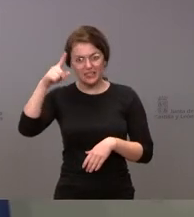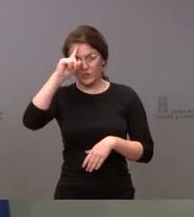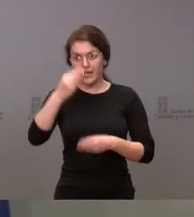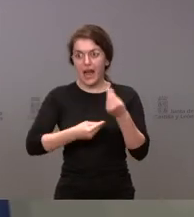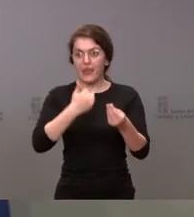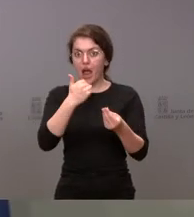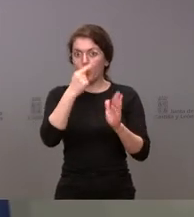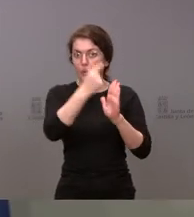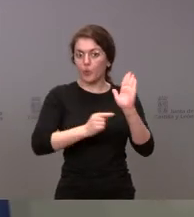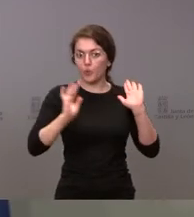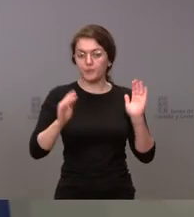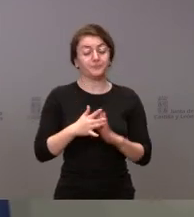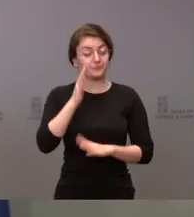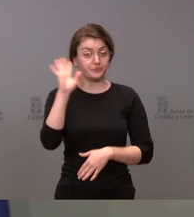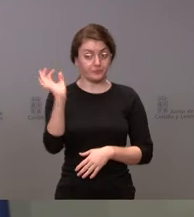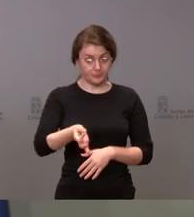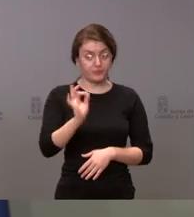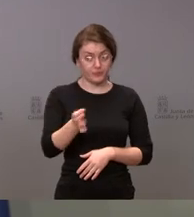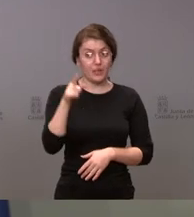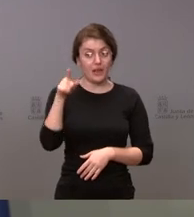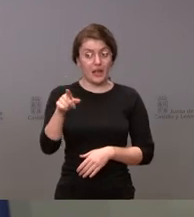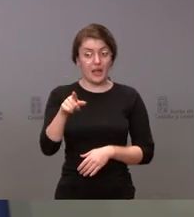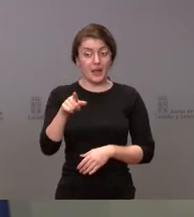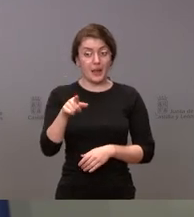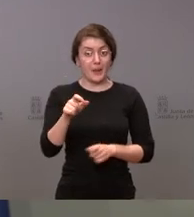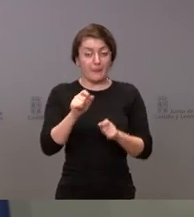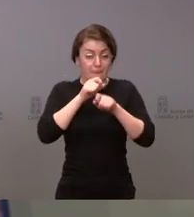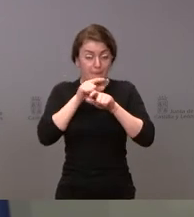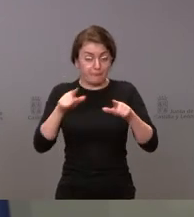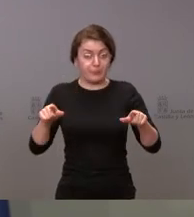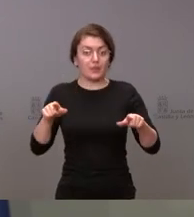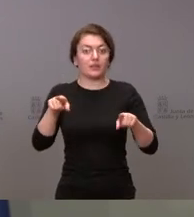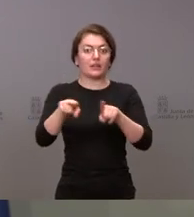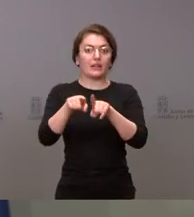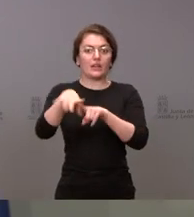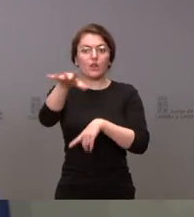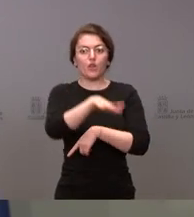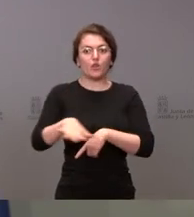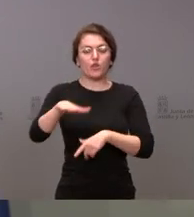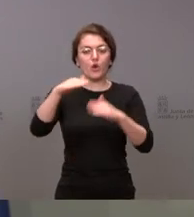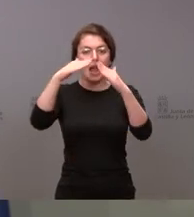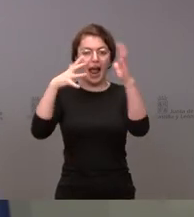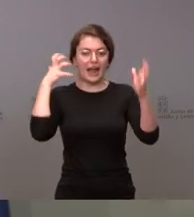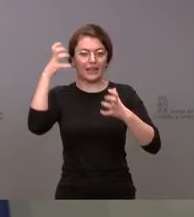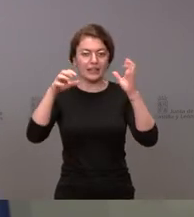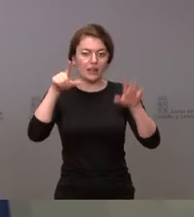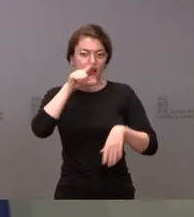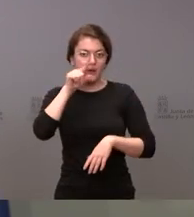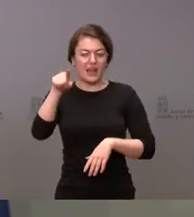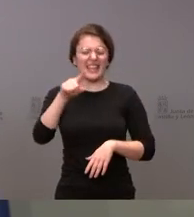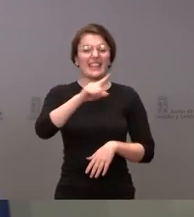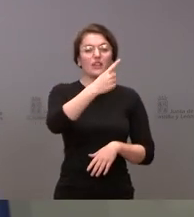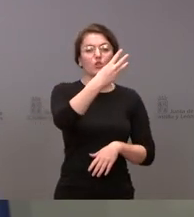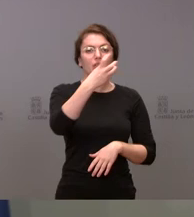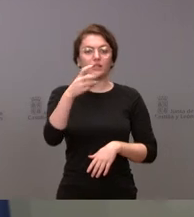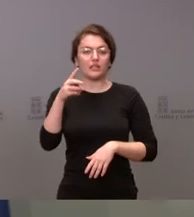Pues, efectivamente, surgió este brote. Creo que afecta a una granja de aves donde hay 133.000 gallinas y se han tomado